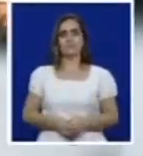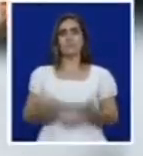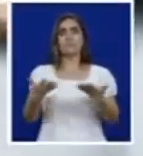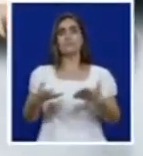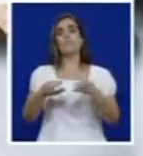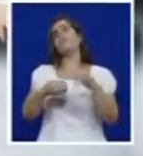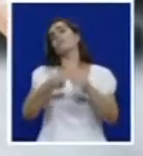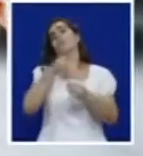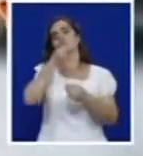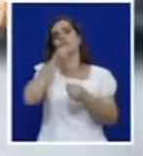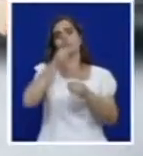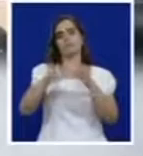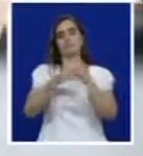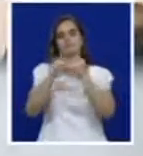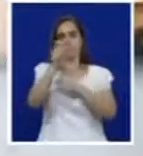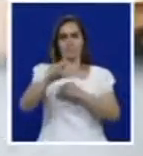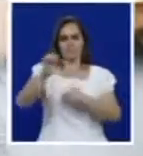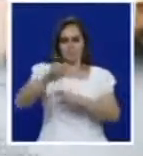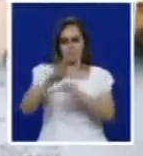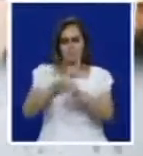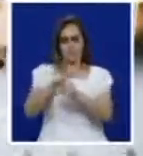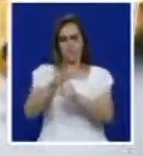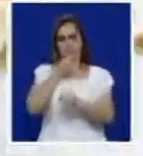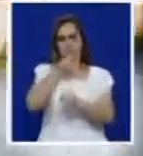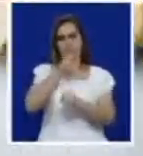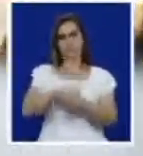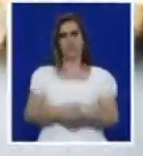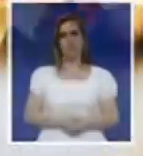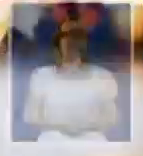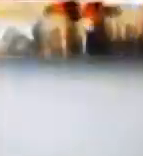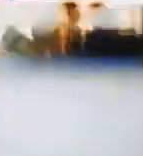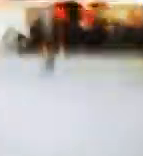Noticiero más pacífico, donde la región es noticia.